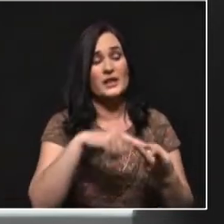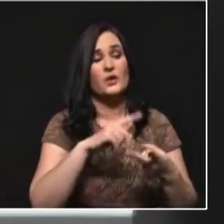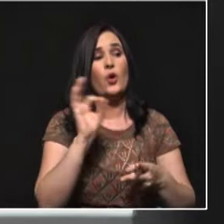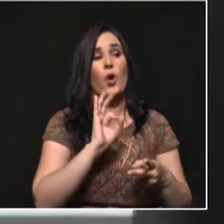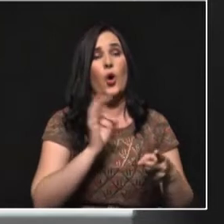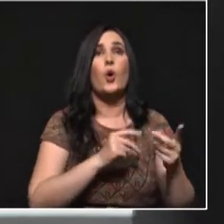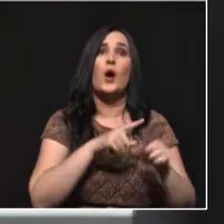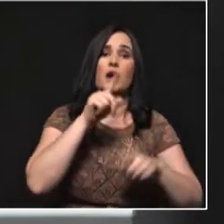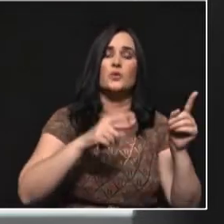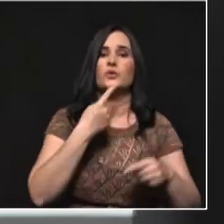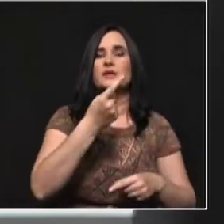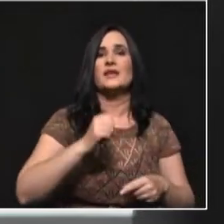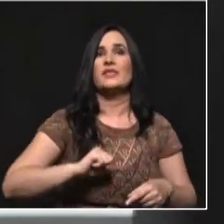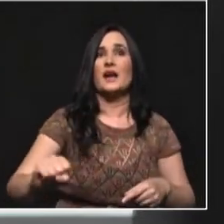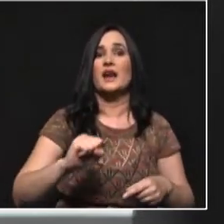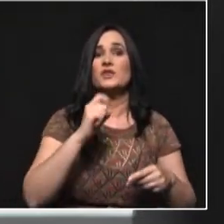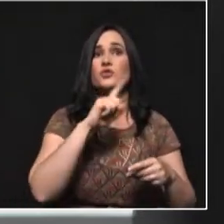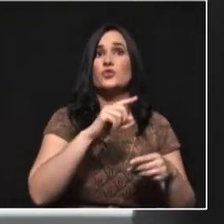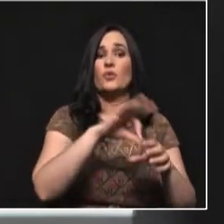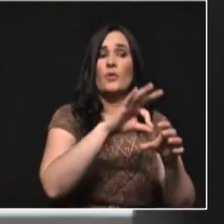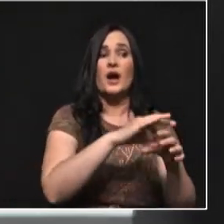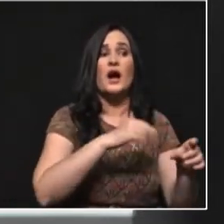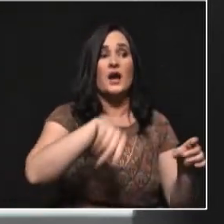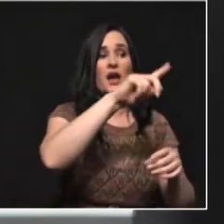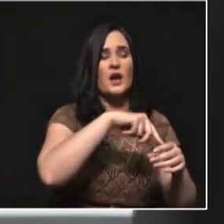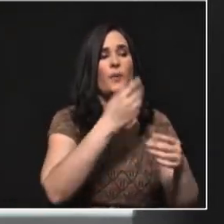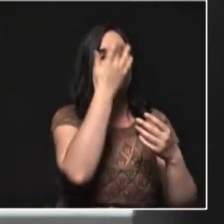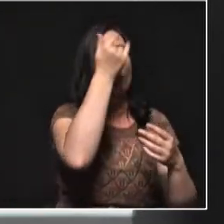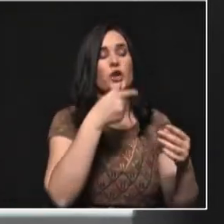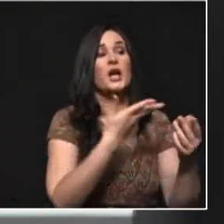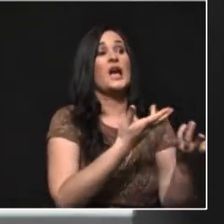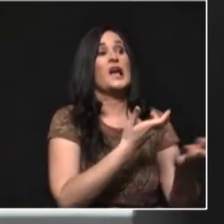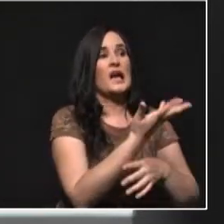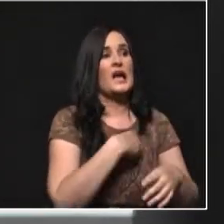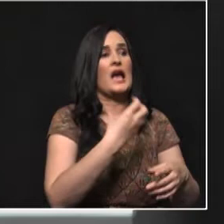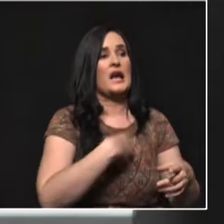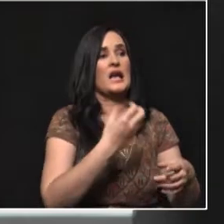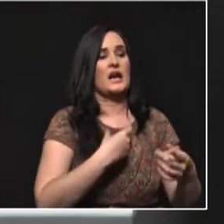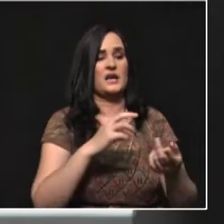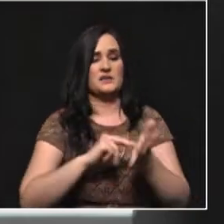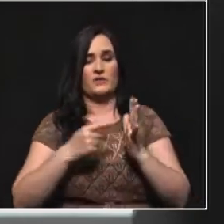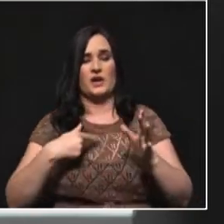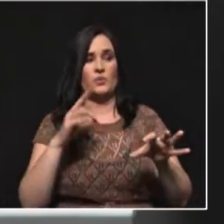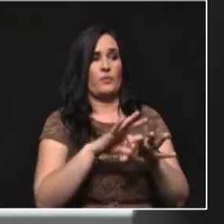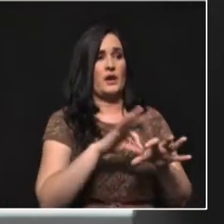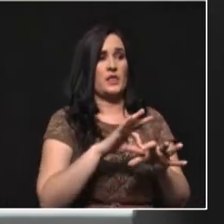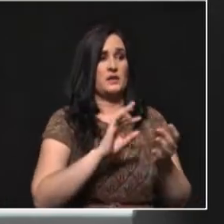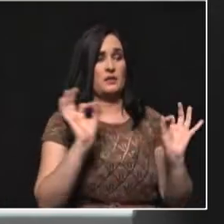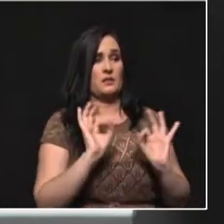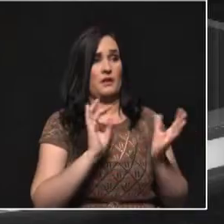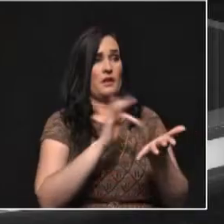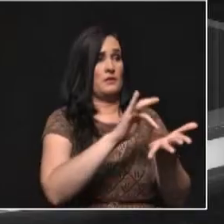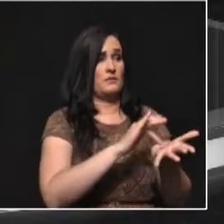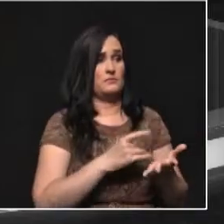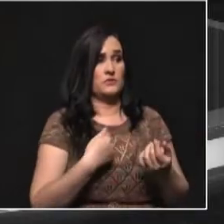derecho los que no participan a reclamar de los que están en el gobierno porque no participaron de su elección. ¿Cómo romper este círculo que parece no tener un